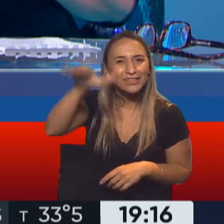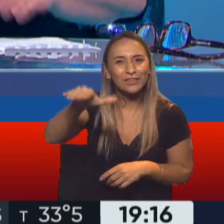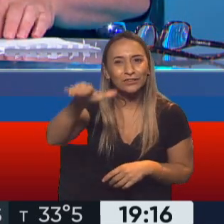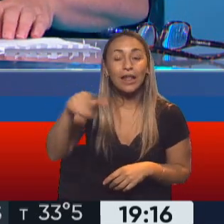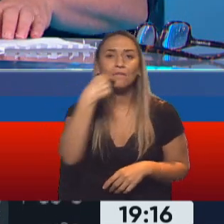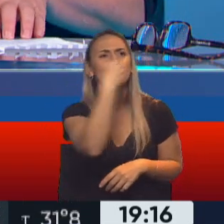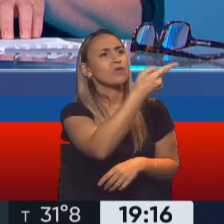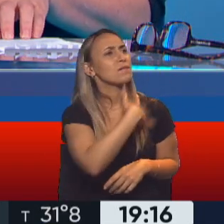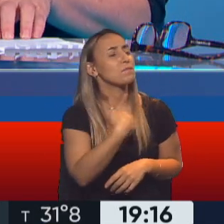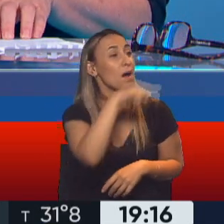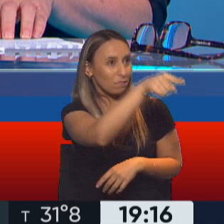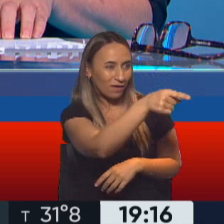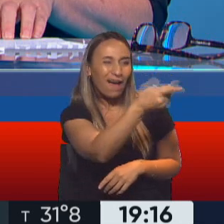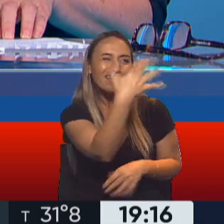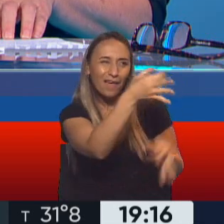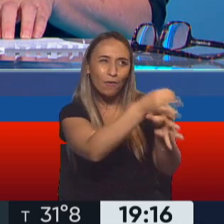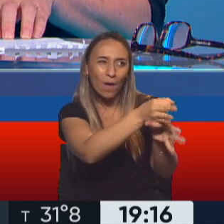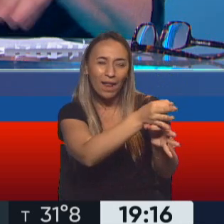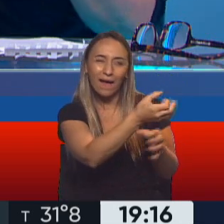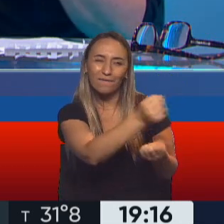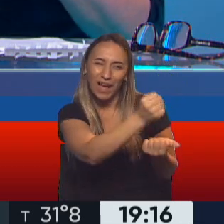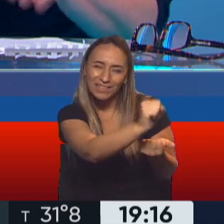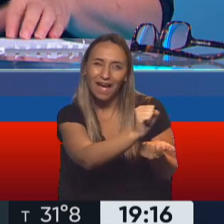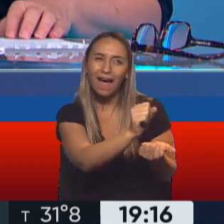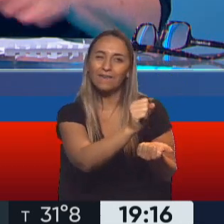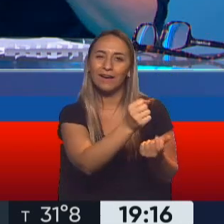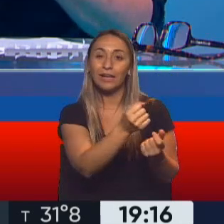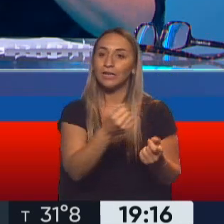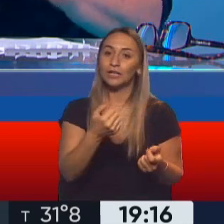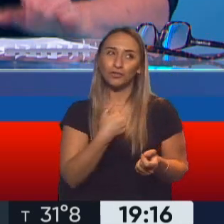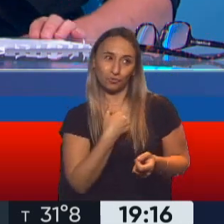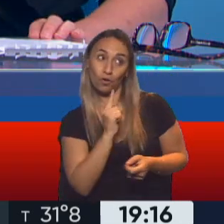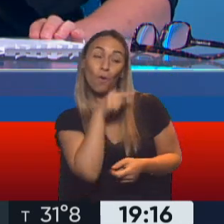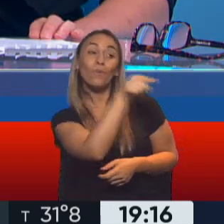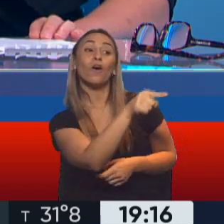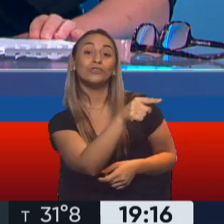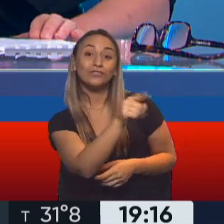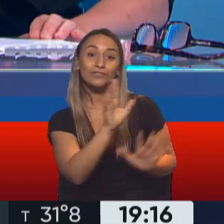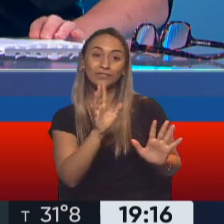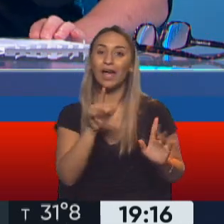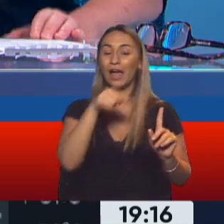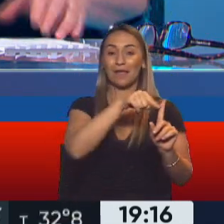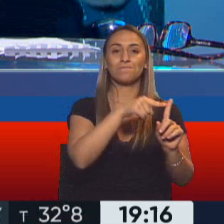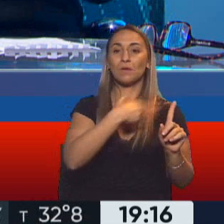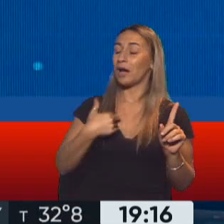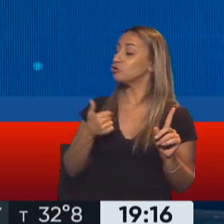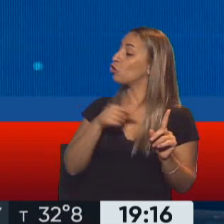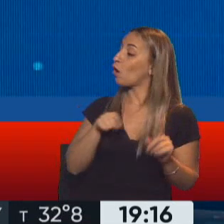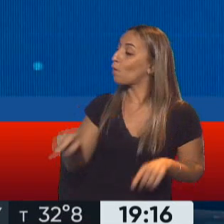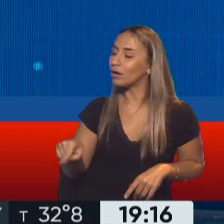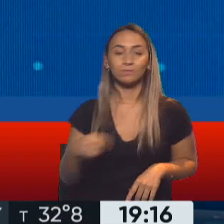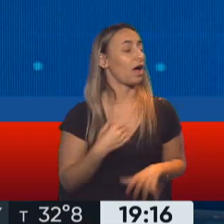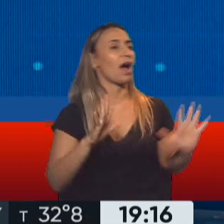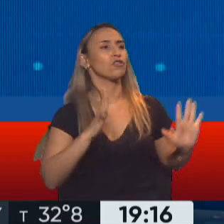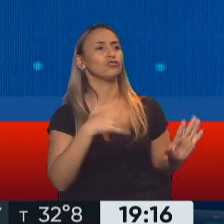preguntaba a la madre, ¿vos te hacías la rata? ¿Faltabas al colegio? Yo no, ¿y vos? Acá el que se pregunta soy yo. Estás poniendo la autoridad ahí en el reportaje,